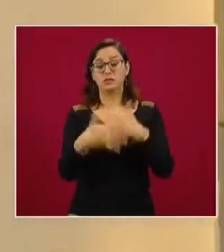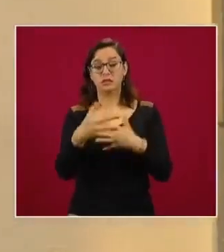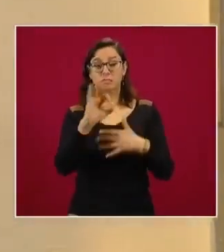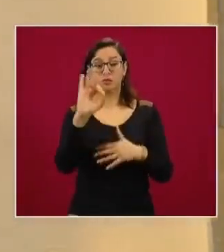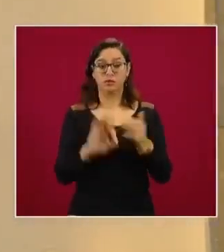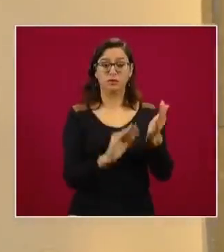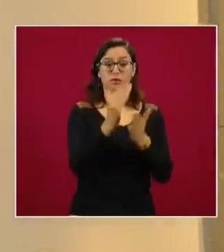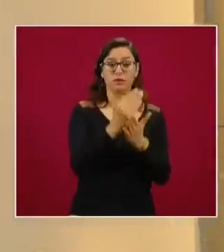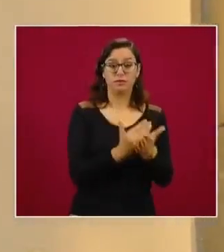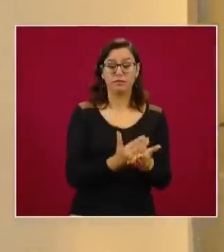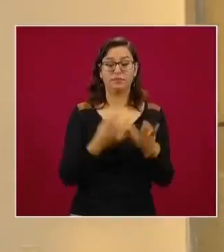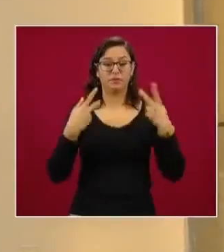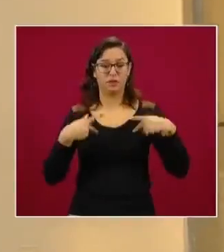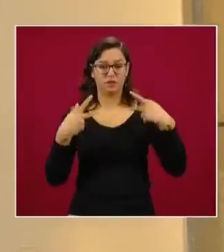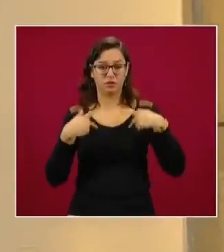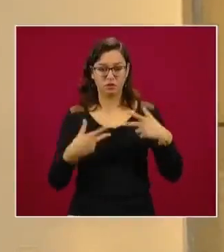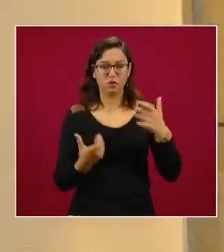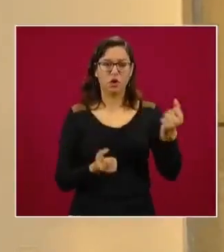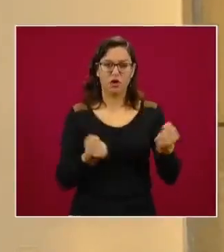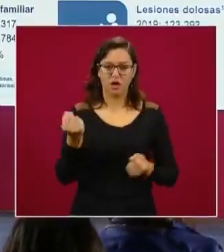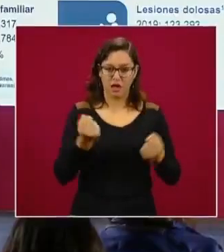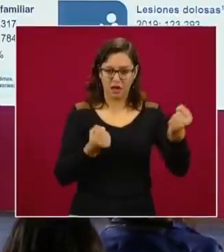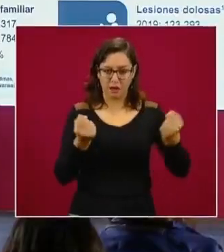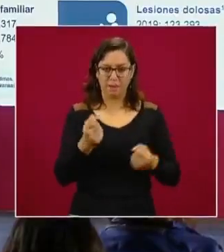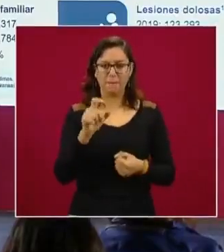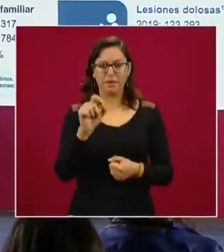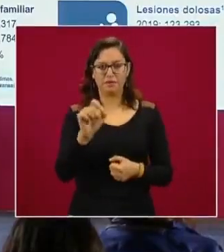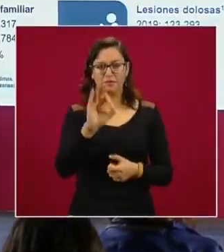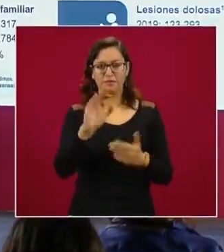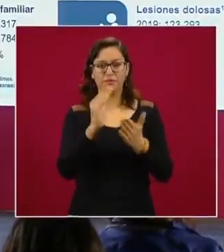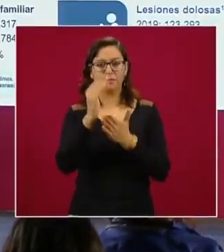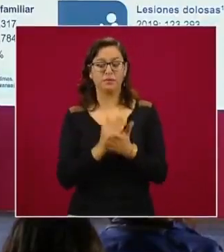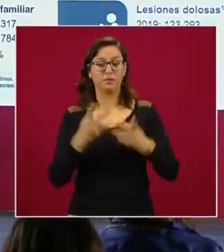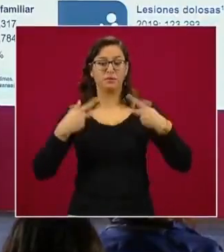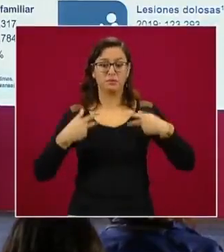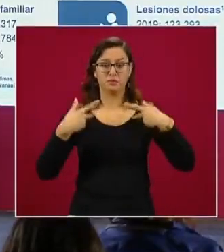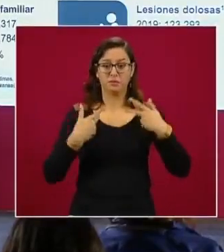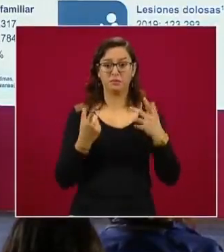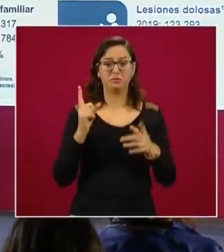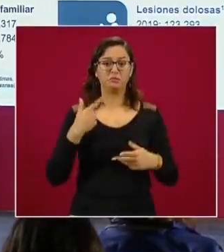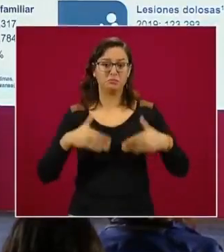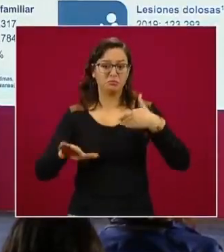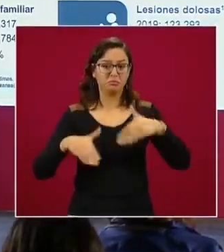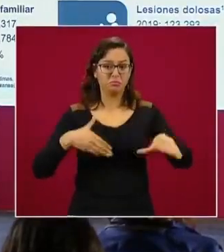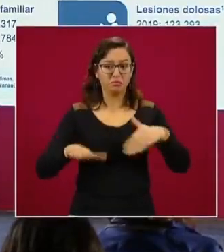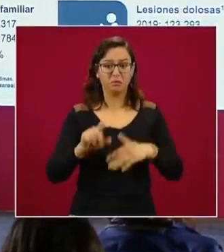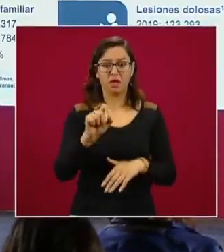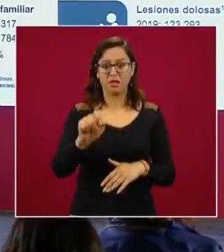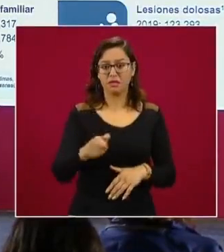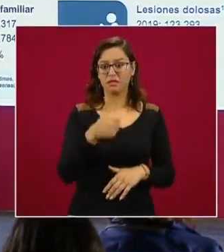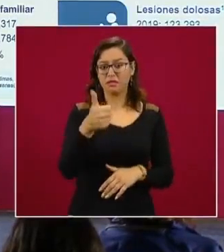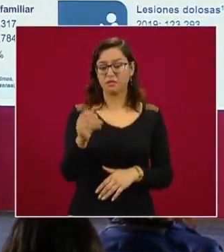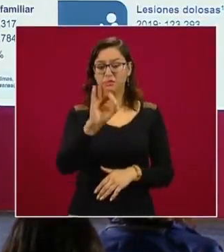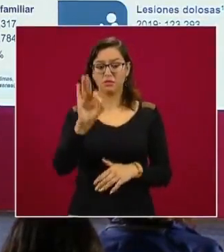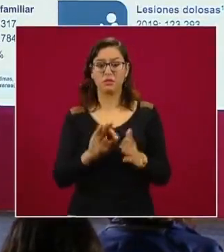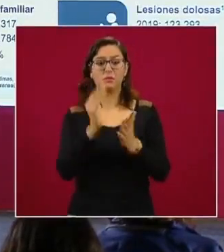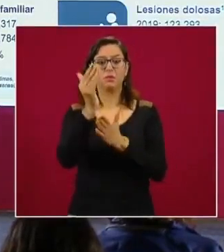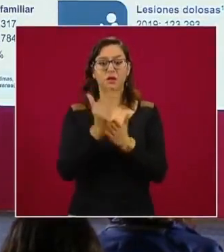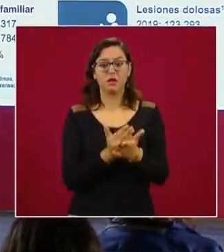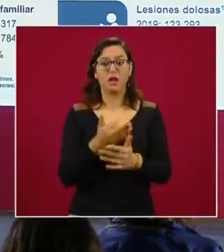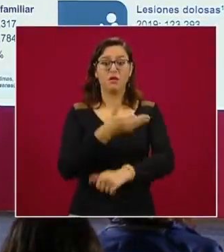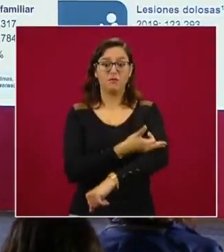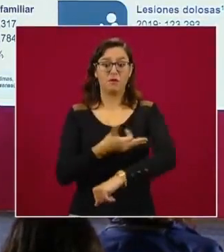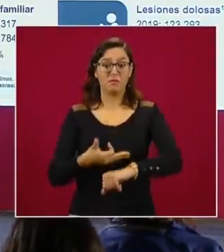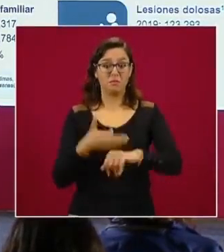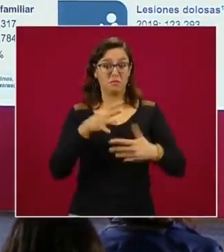robo a transportistas, menos 20 a la baja, transeúntes, menos 26 a la baja, violencia familiar, aquí tenemos una